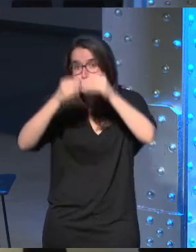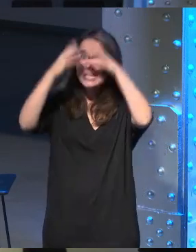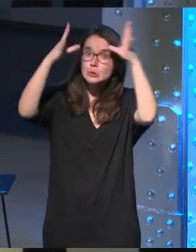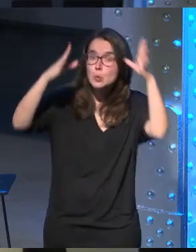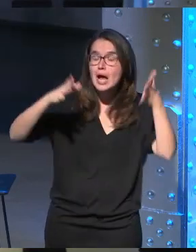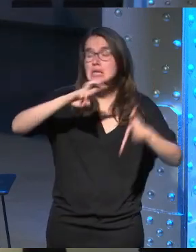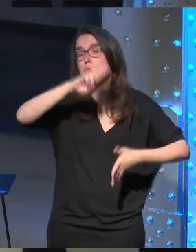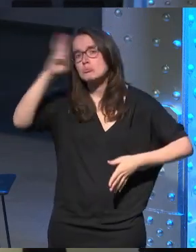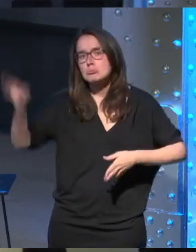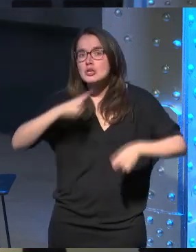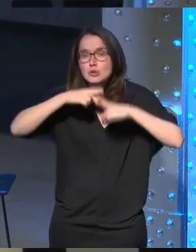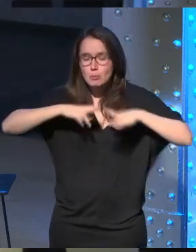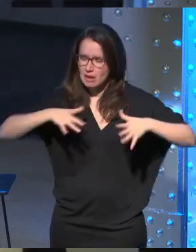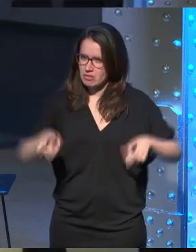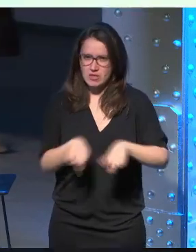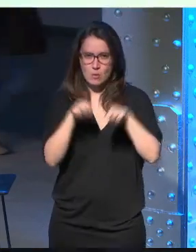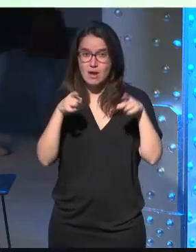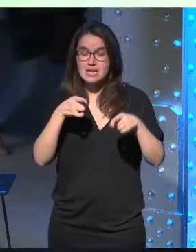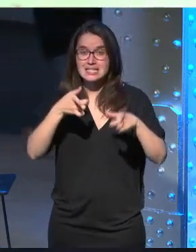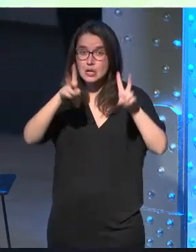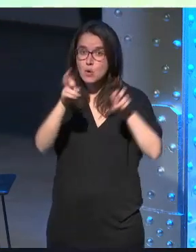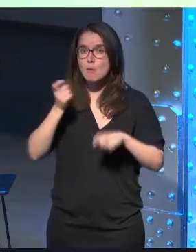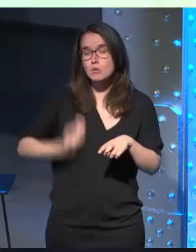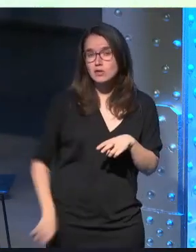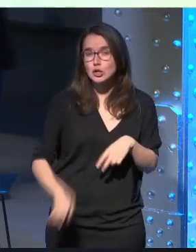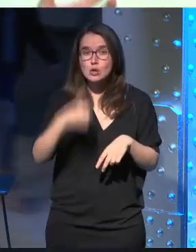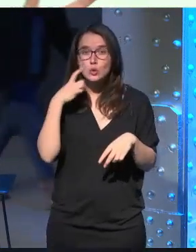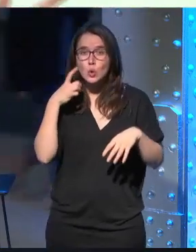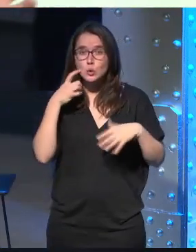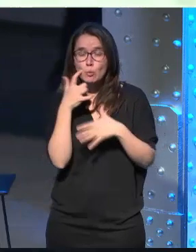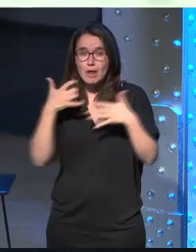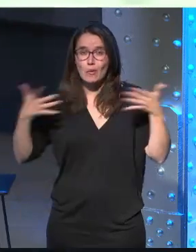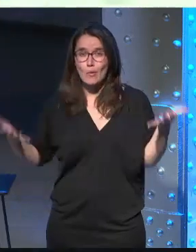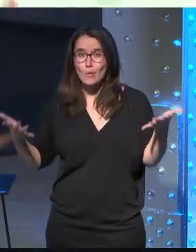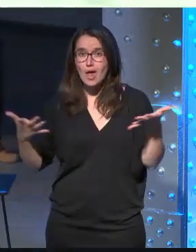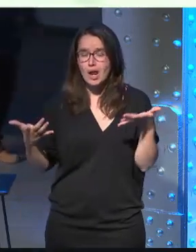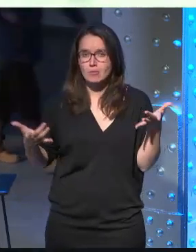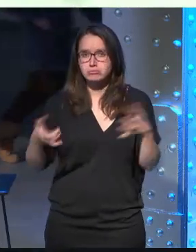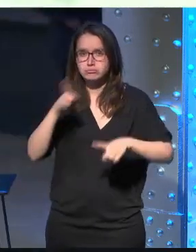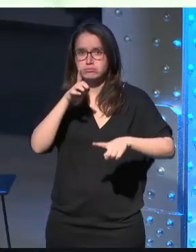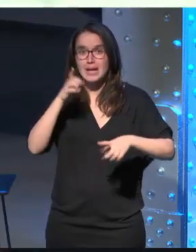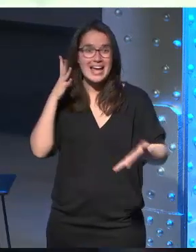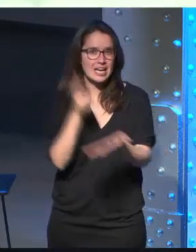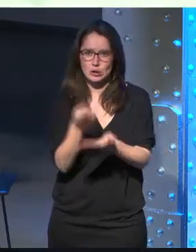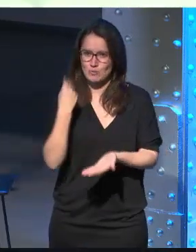arquitecto VR como nosotros queramos este nuevo profesional estará acostumbrado a lidiar con este tipo de retos ya no le